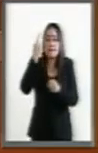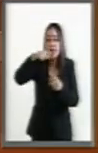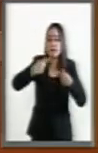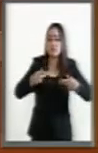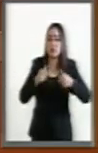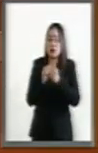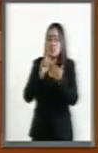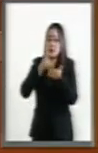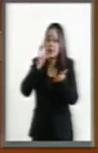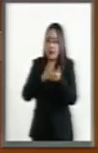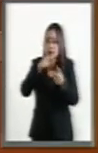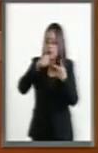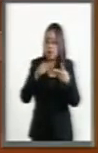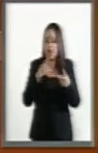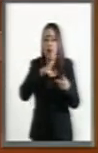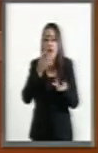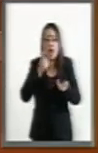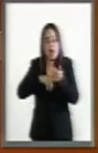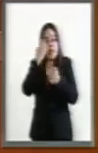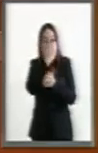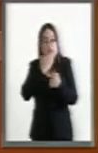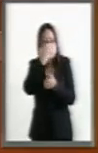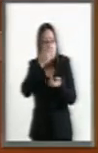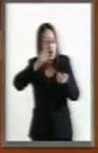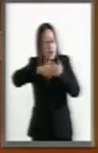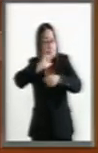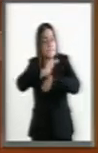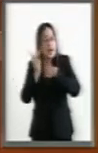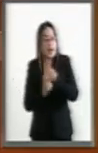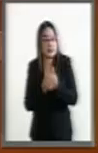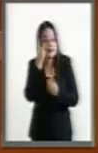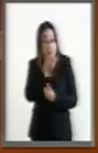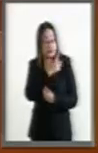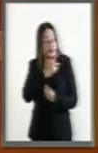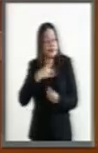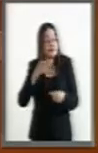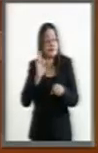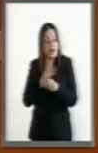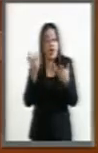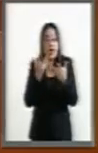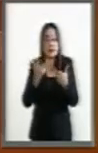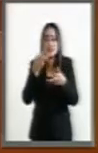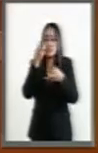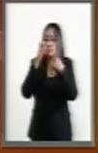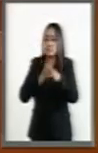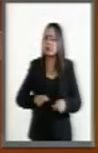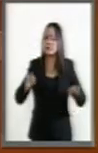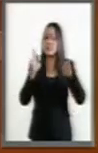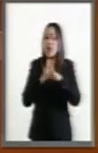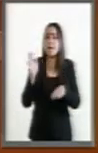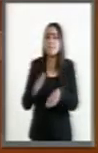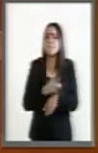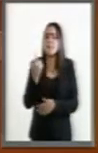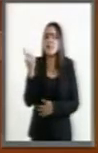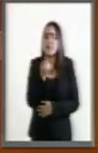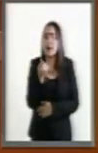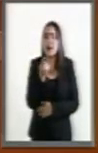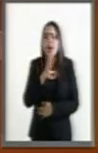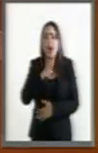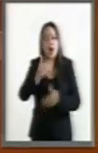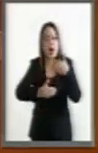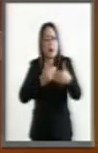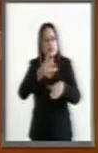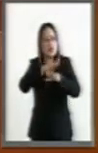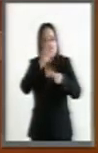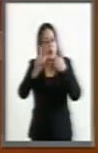discapacidad en los planteles escolares del país. Esto es importante, puesto que a pesar de los avances legislativos